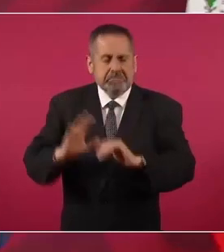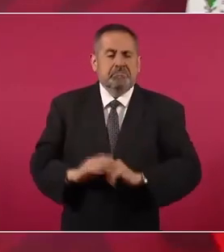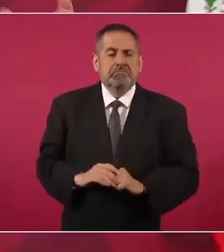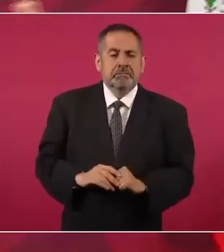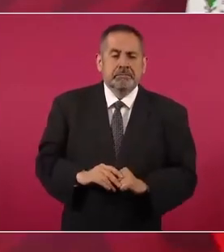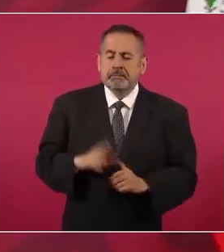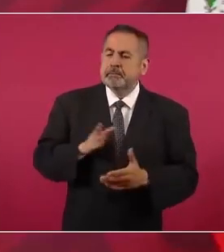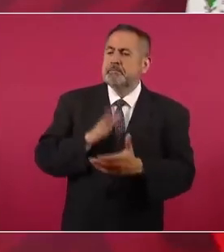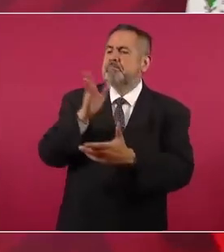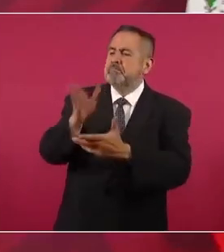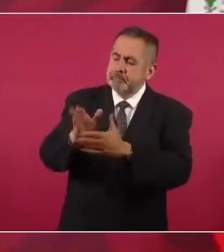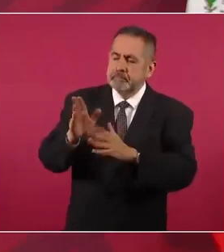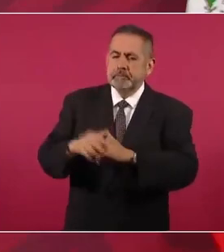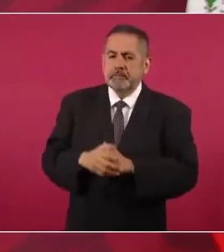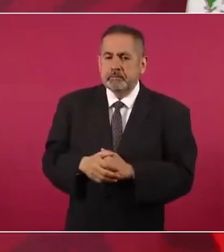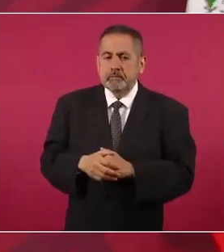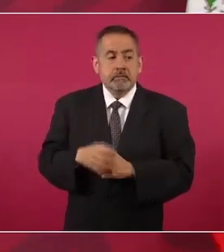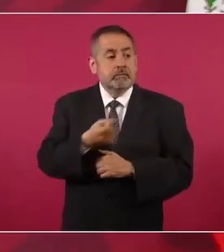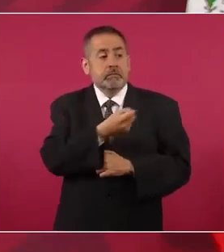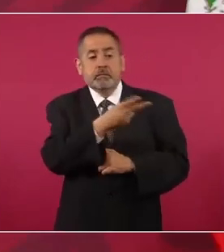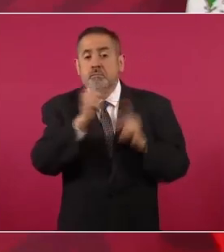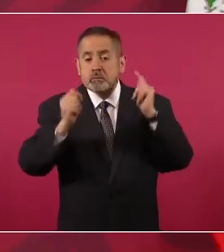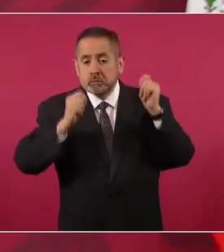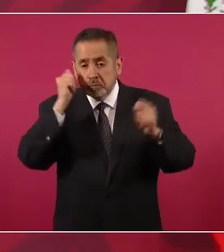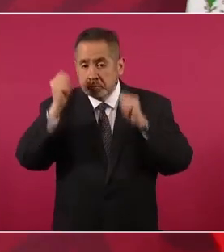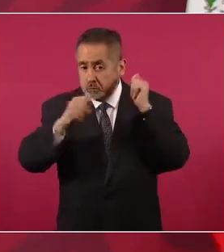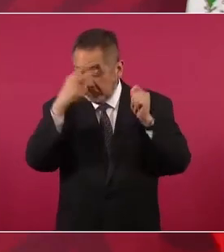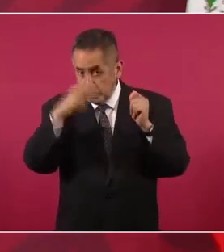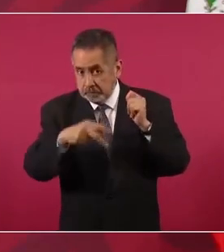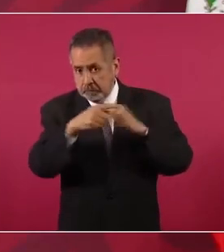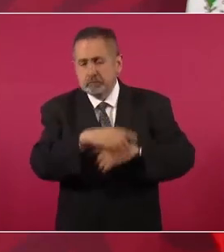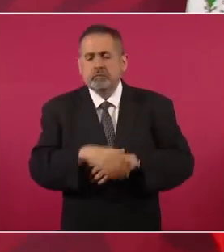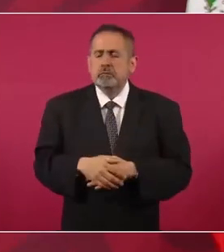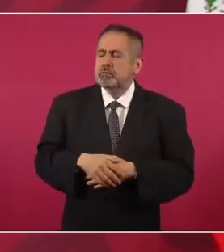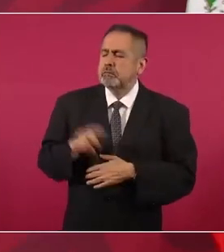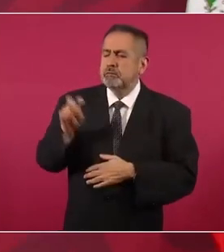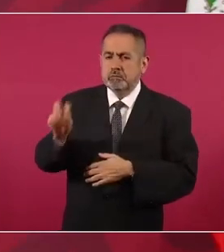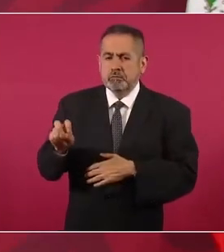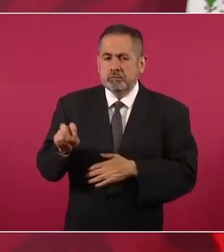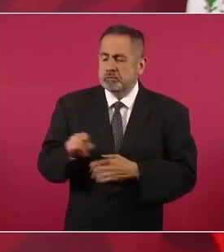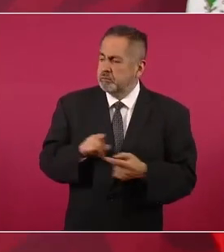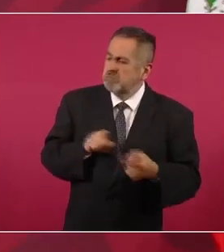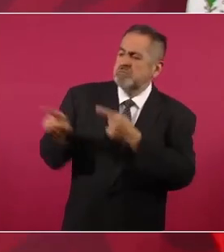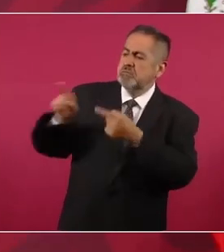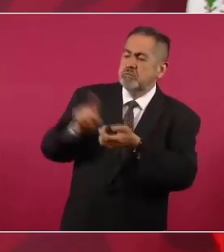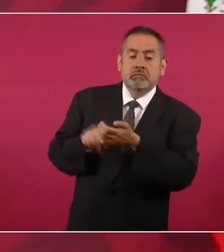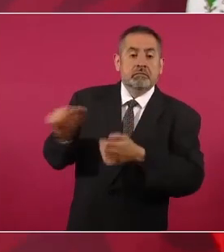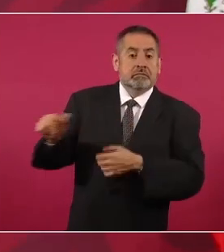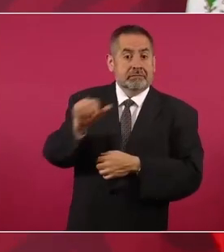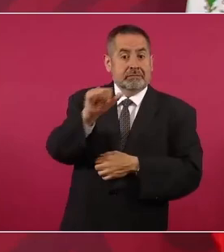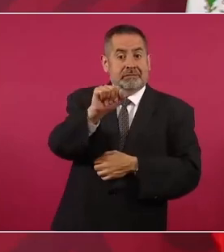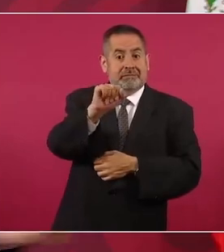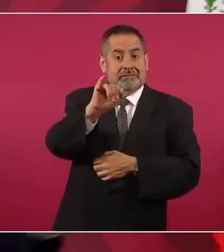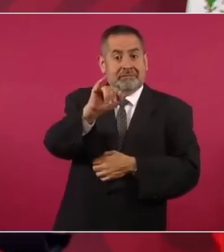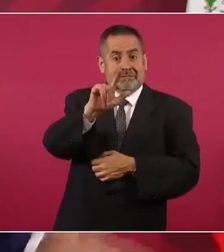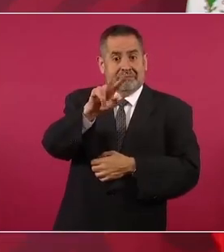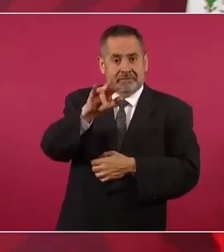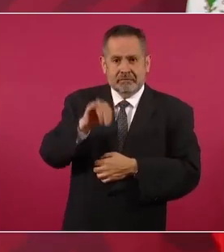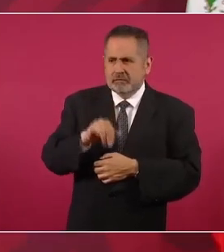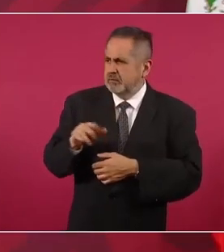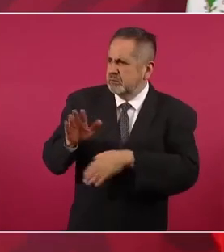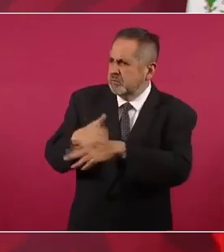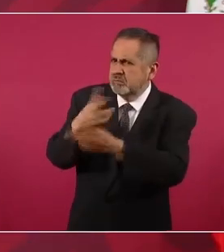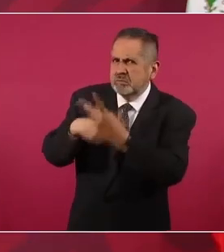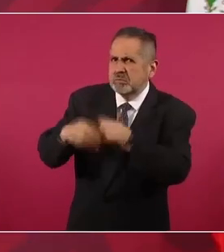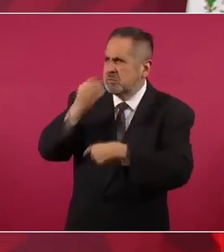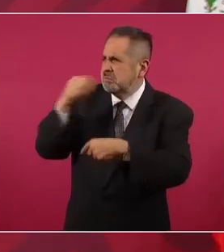Entonces, también estaban unos turistas y uno de ellos le dijo a Silvio, ¿por qué vienes aquí a